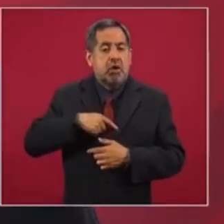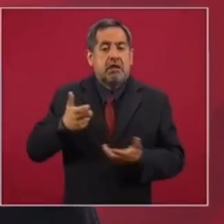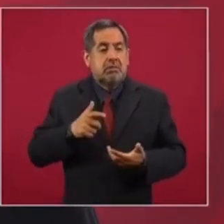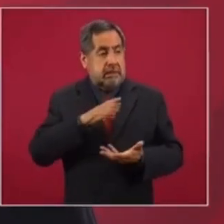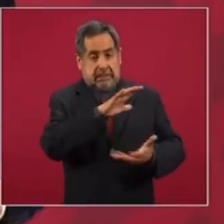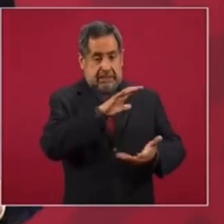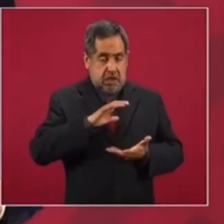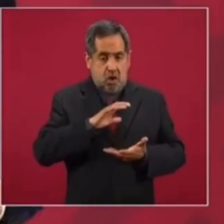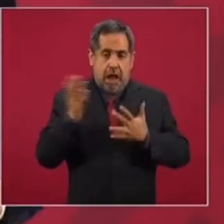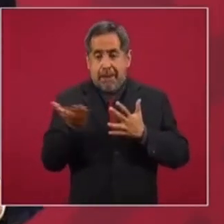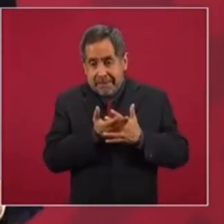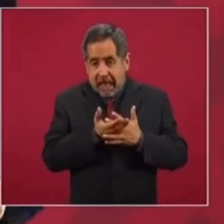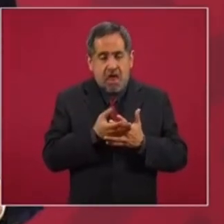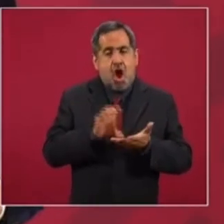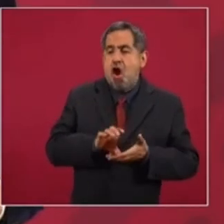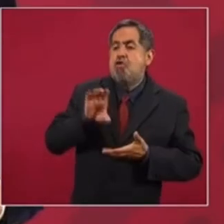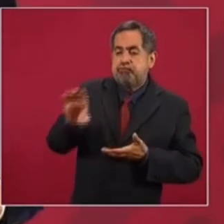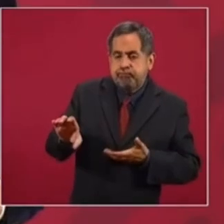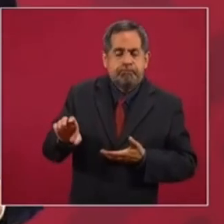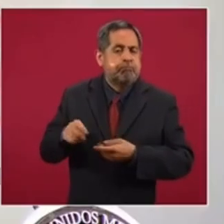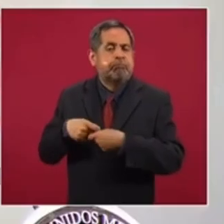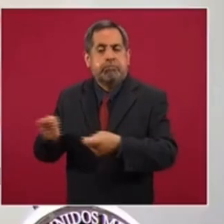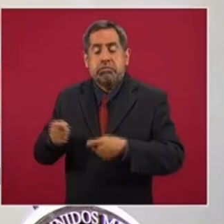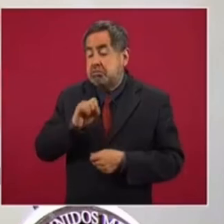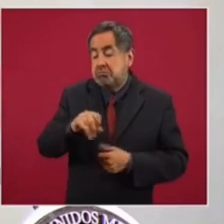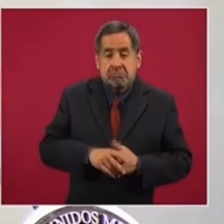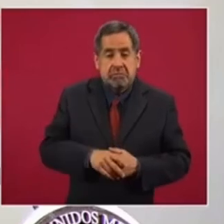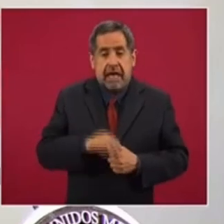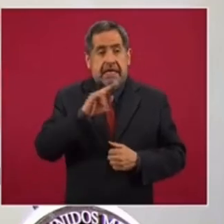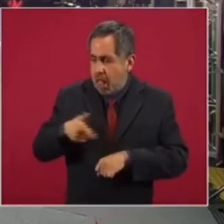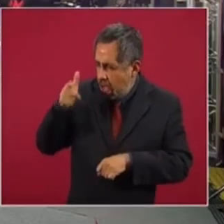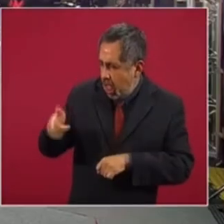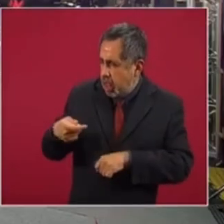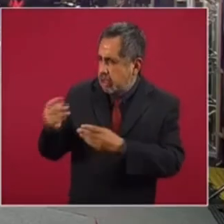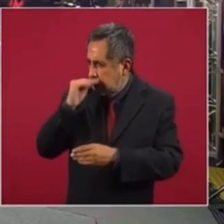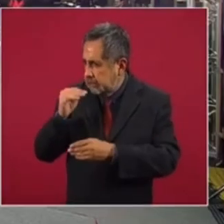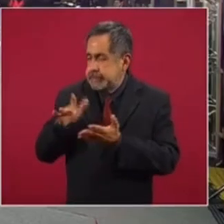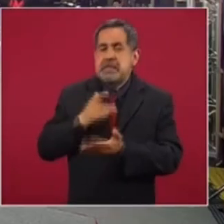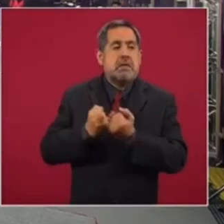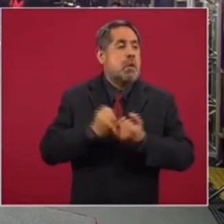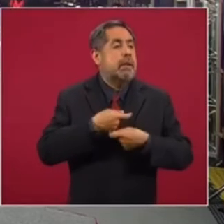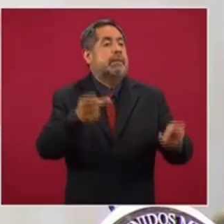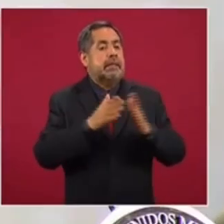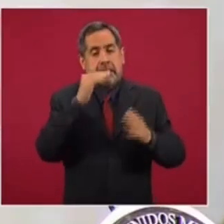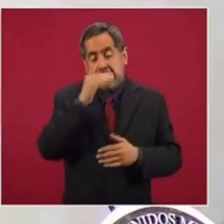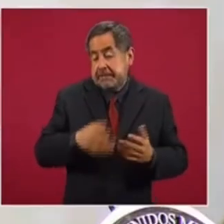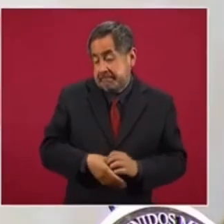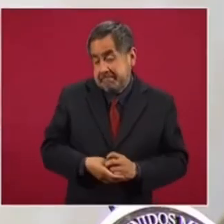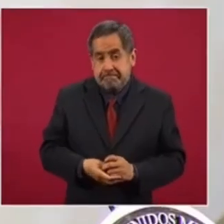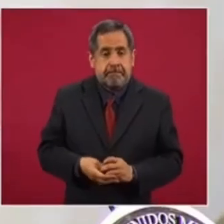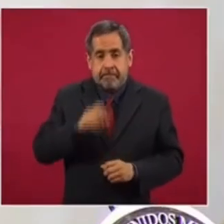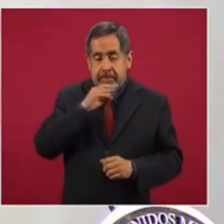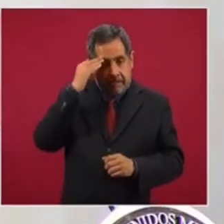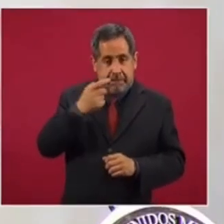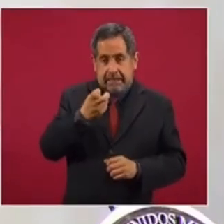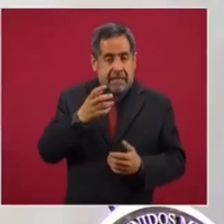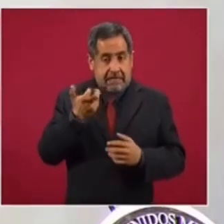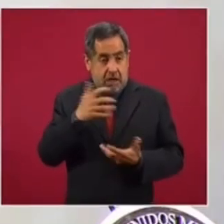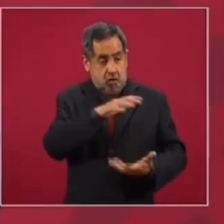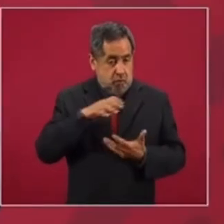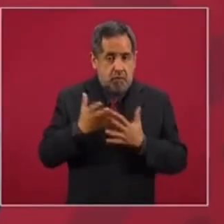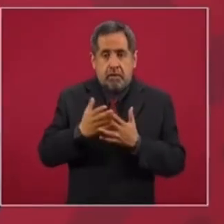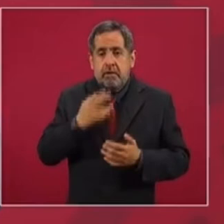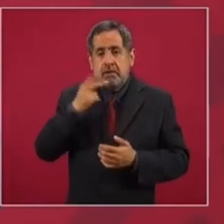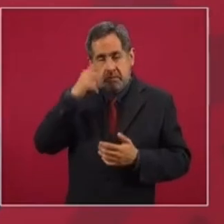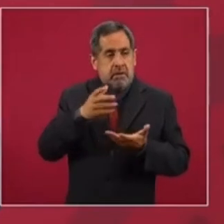entregábamos la mitad de lo que nos correspondía. En ese entonces también, ese dinero se usaba